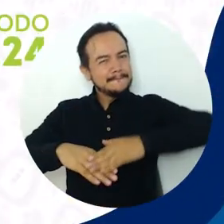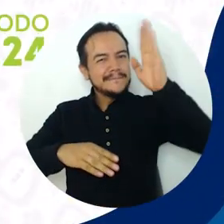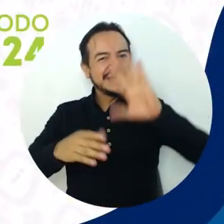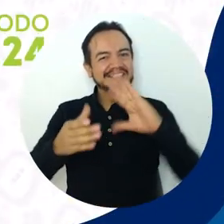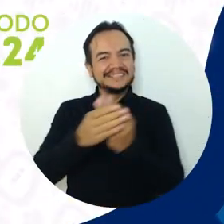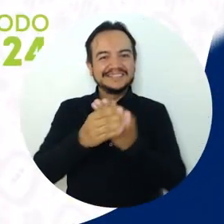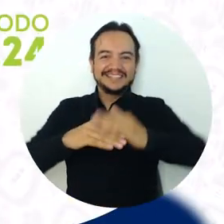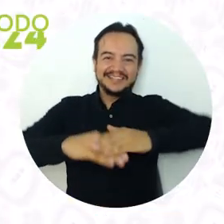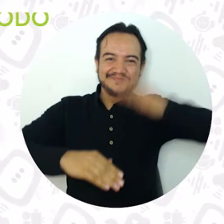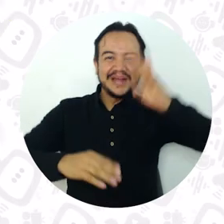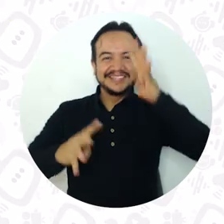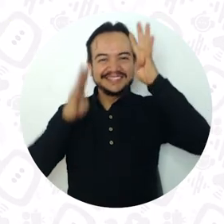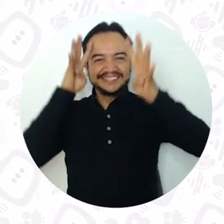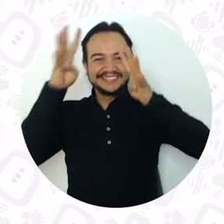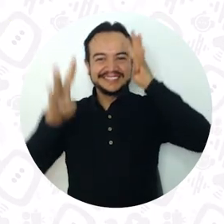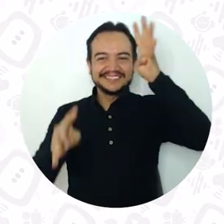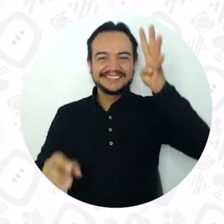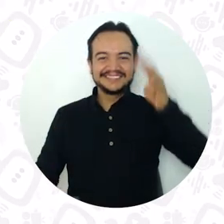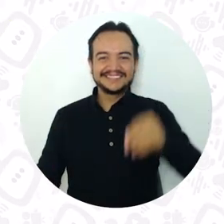Magdalena, aún más incluyente e innovadora.